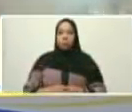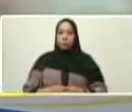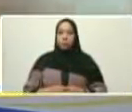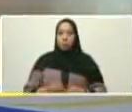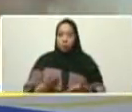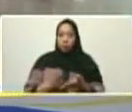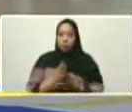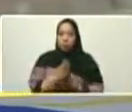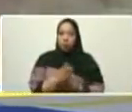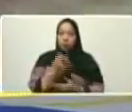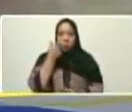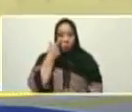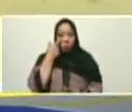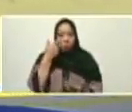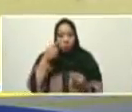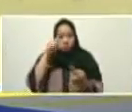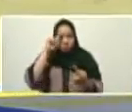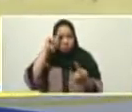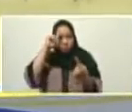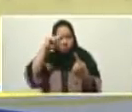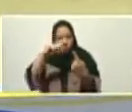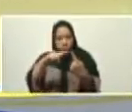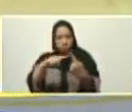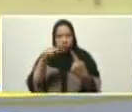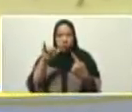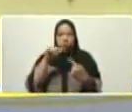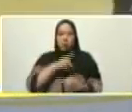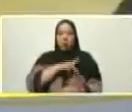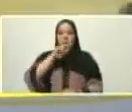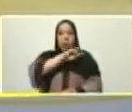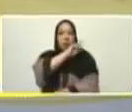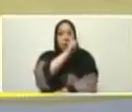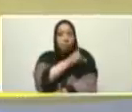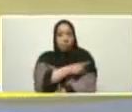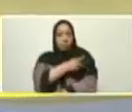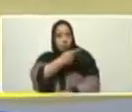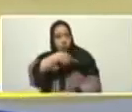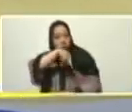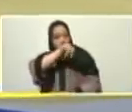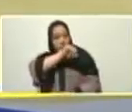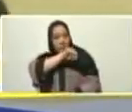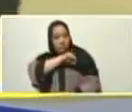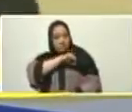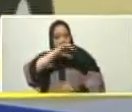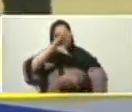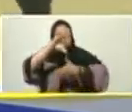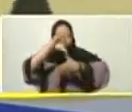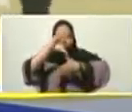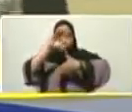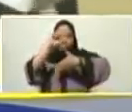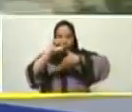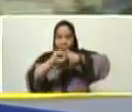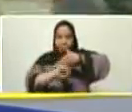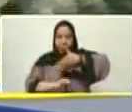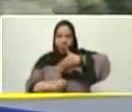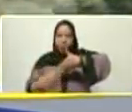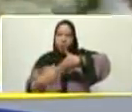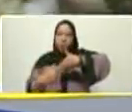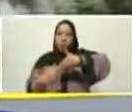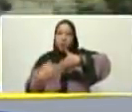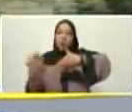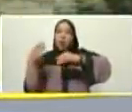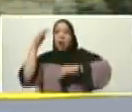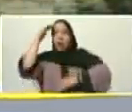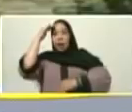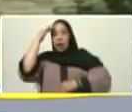tuvo en el ojo el poder imperial español en el sur. El ejército